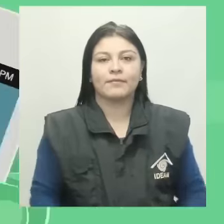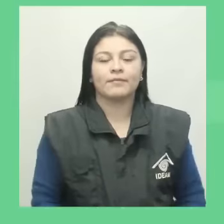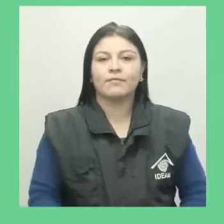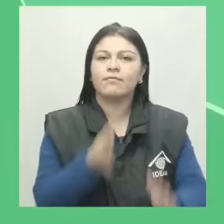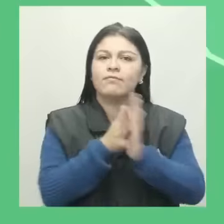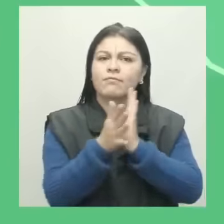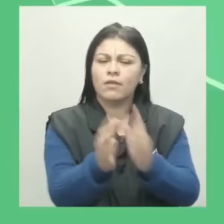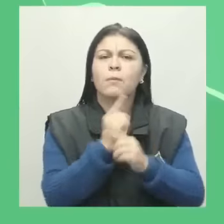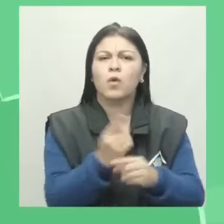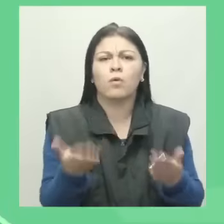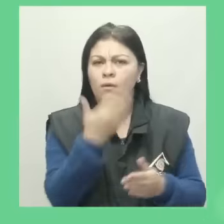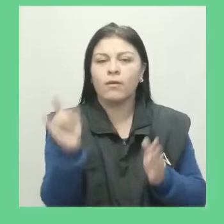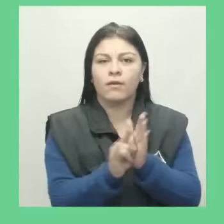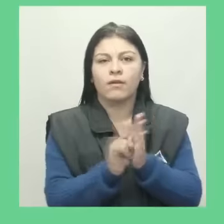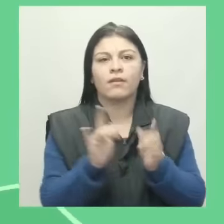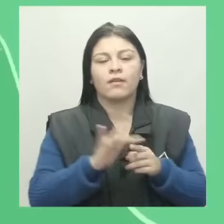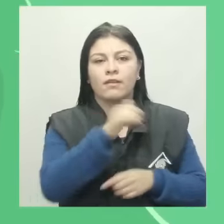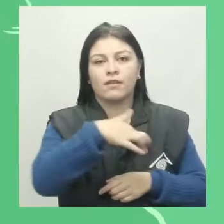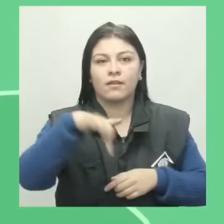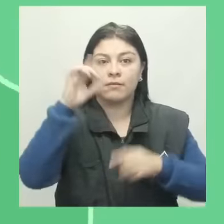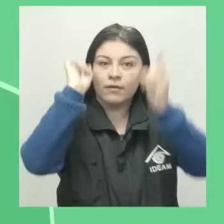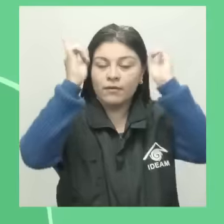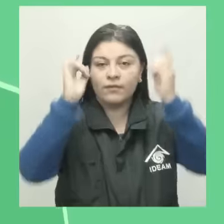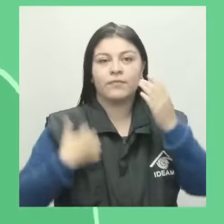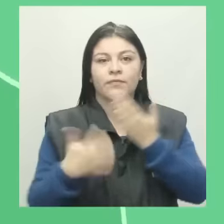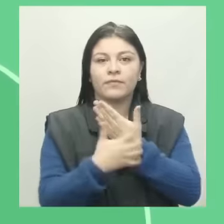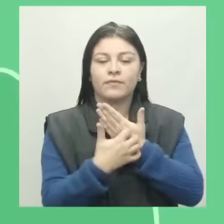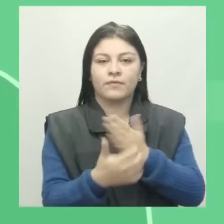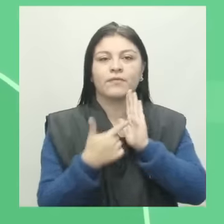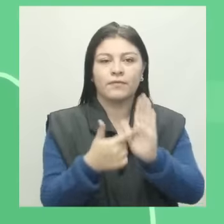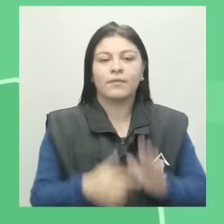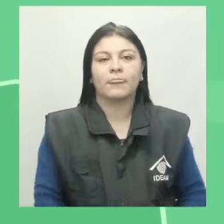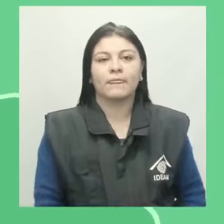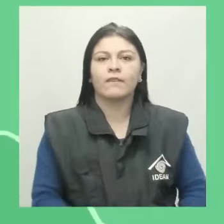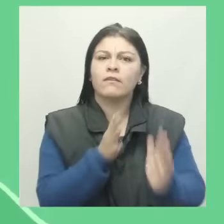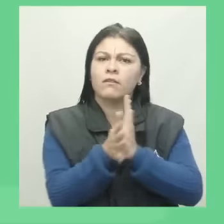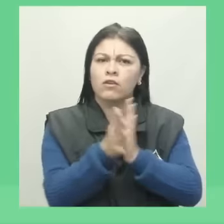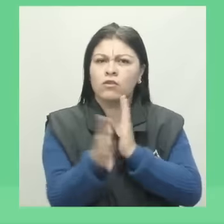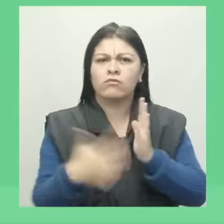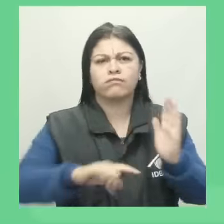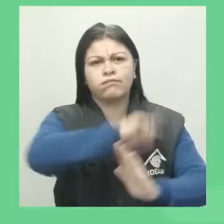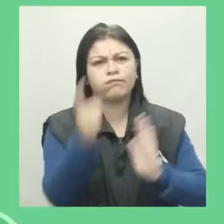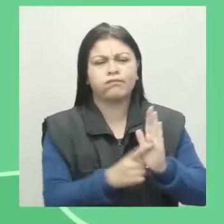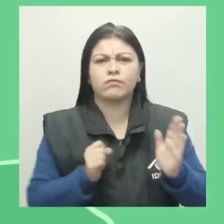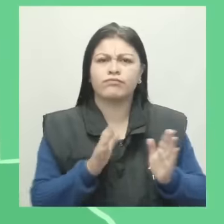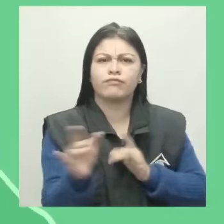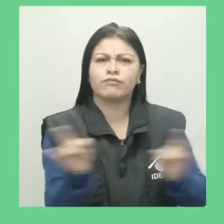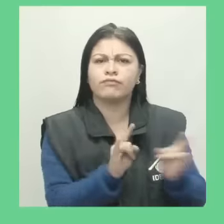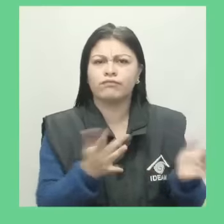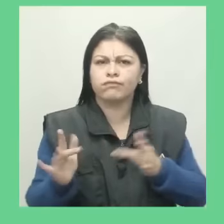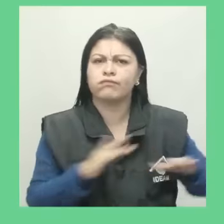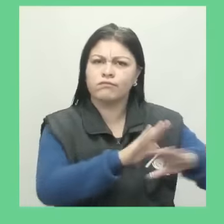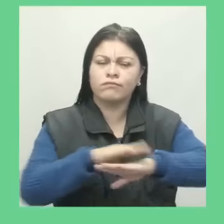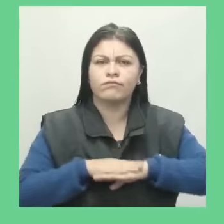y para estar informado al instante, descarga nuestra aplicación Mi Pronóstico desde Google Play o App Store. Información en tiempo real,